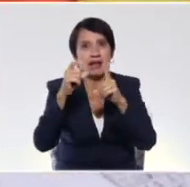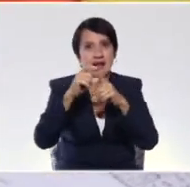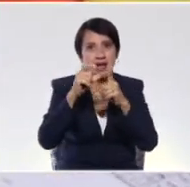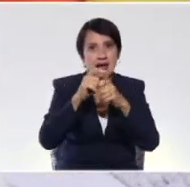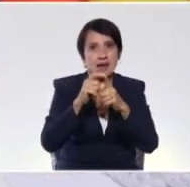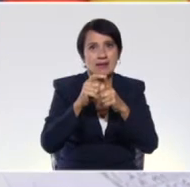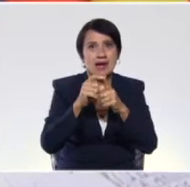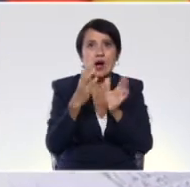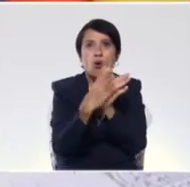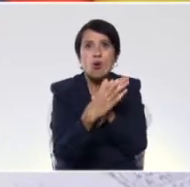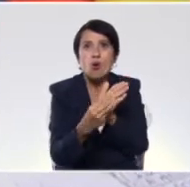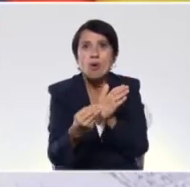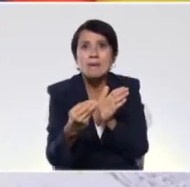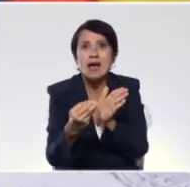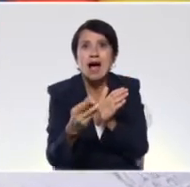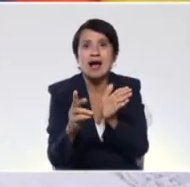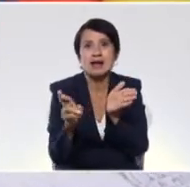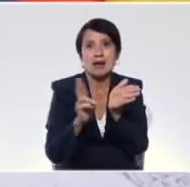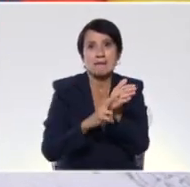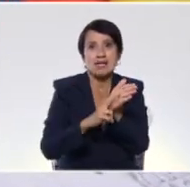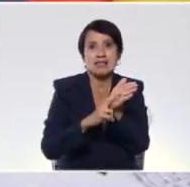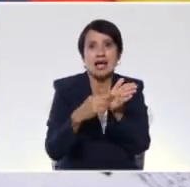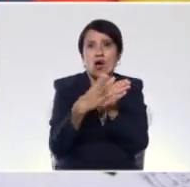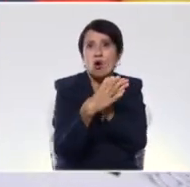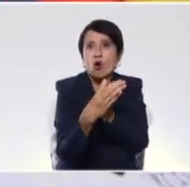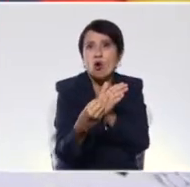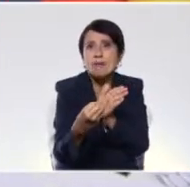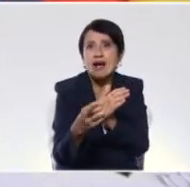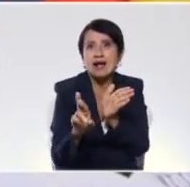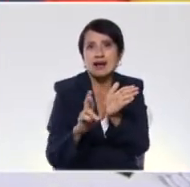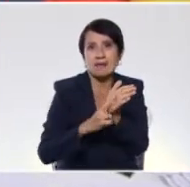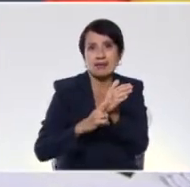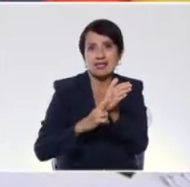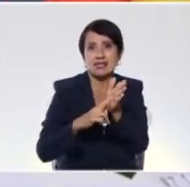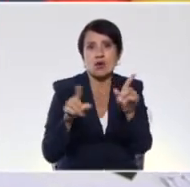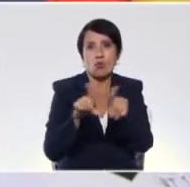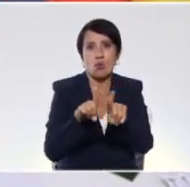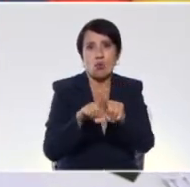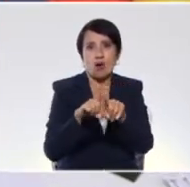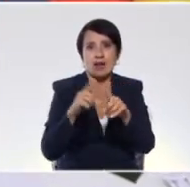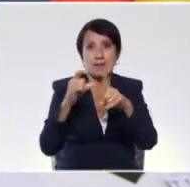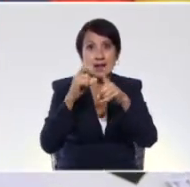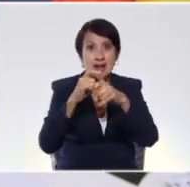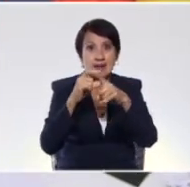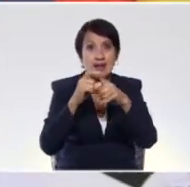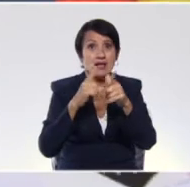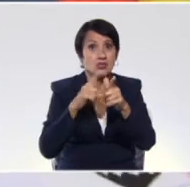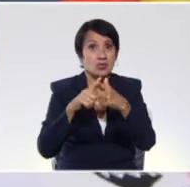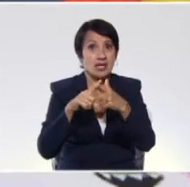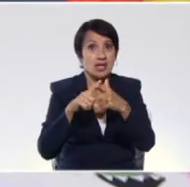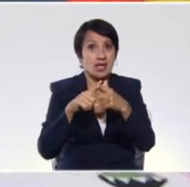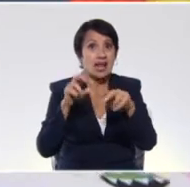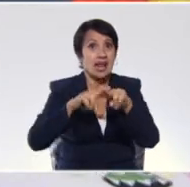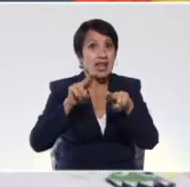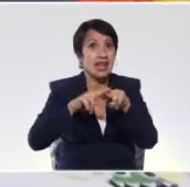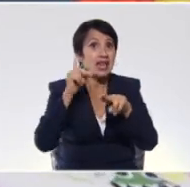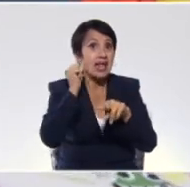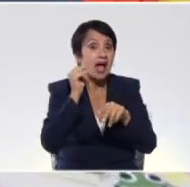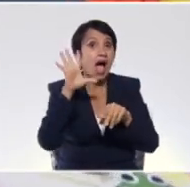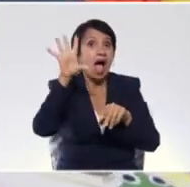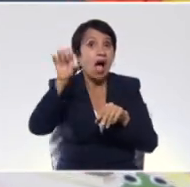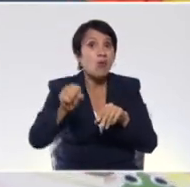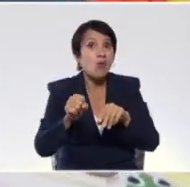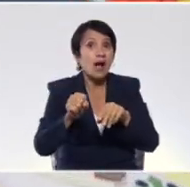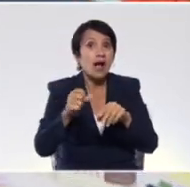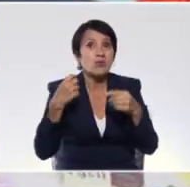repetición de palabras, la repetición de las acciones, porque te apuesto que Carolina va a ir a buscar una sábana o va a la sábana